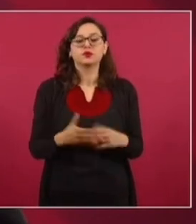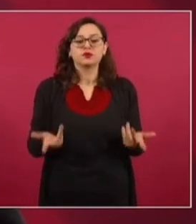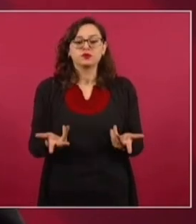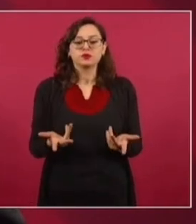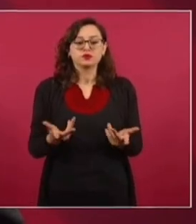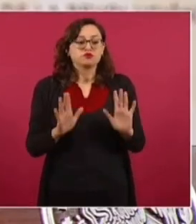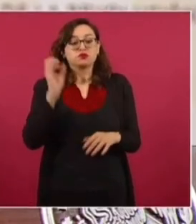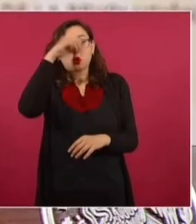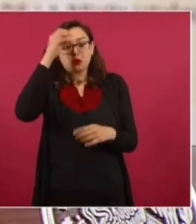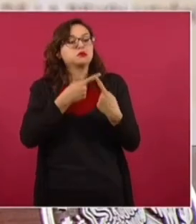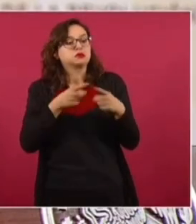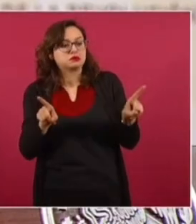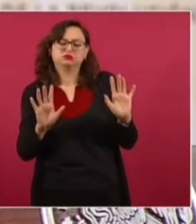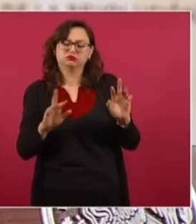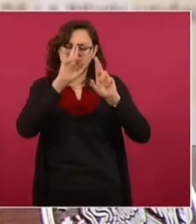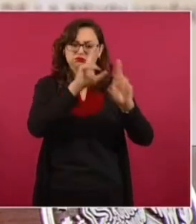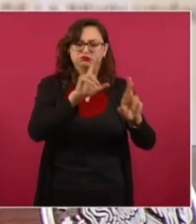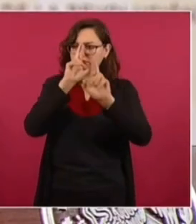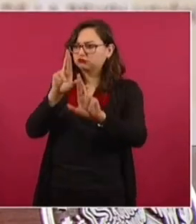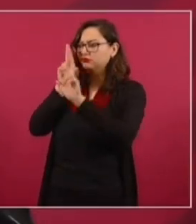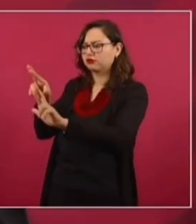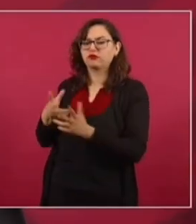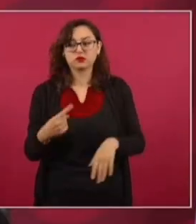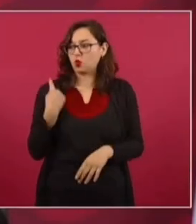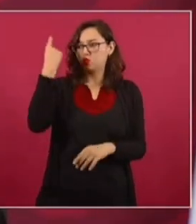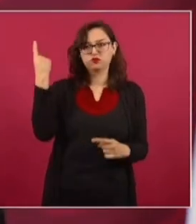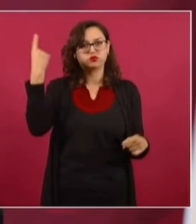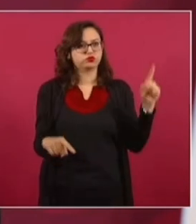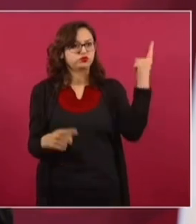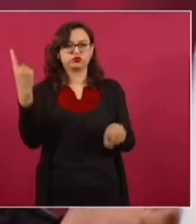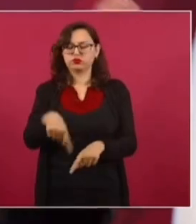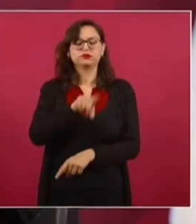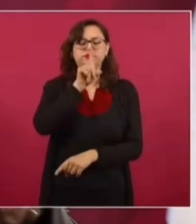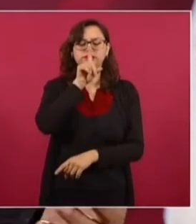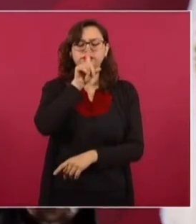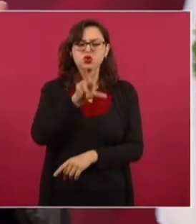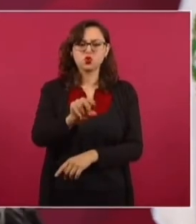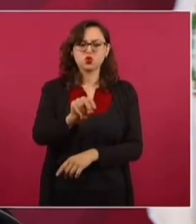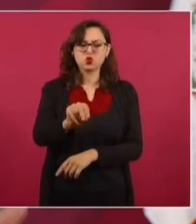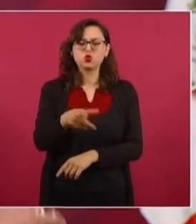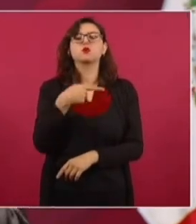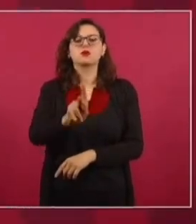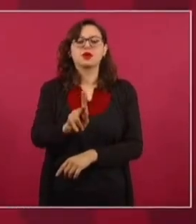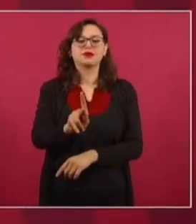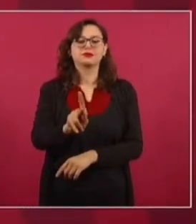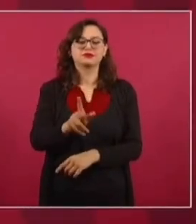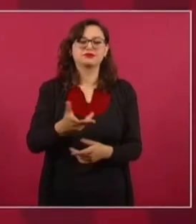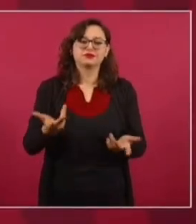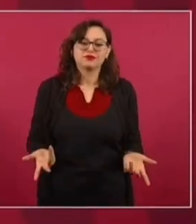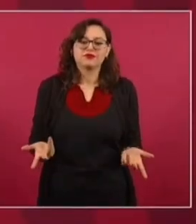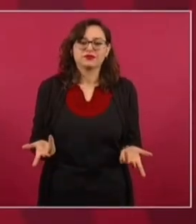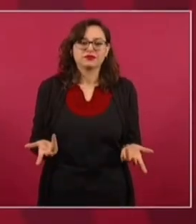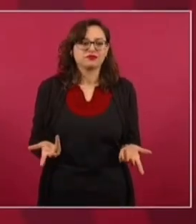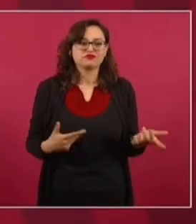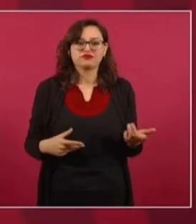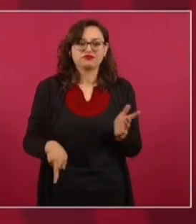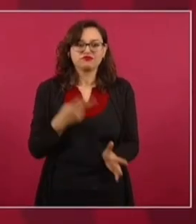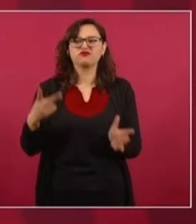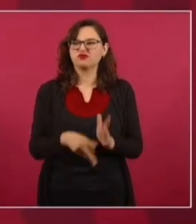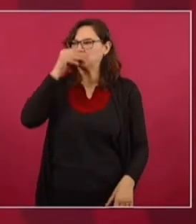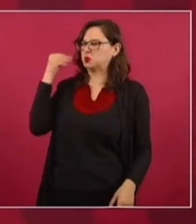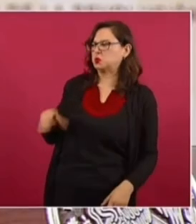respetar el derecho a disentir, y lo que queremos es que haya democracia. Que no haya pensamiento único. Pero, pues que no nos echen la culpa a nosotros,